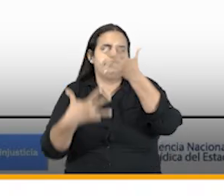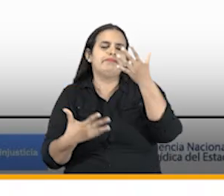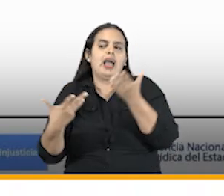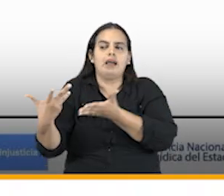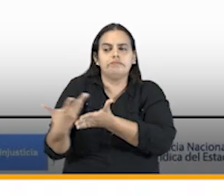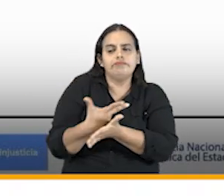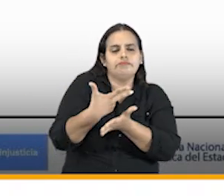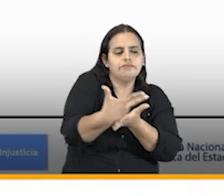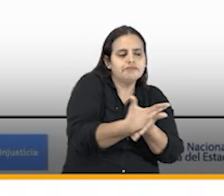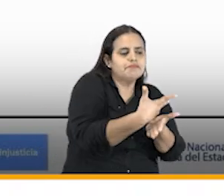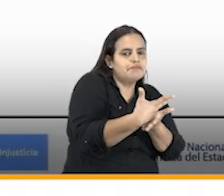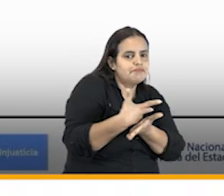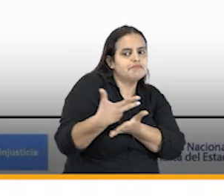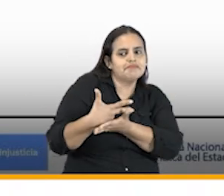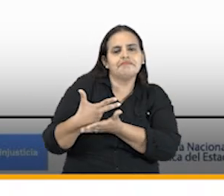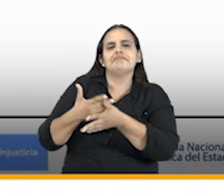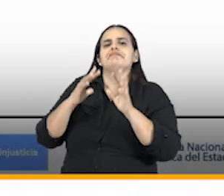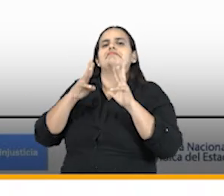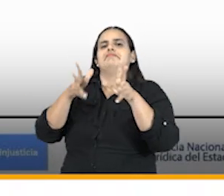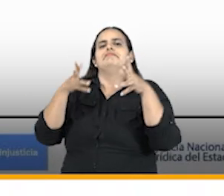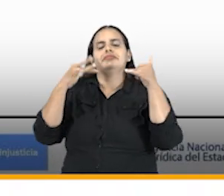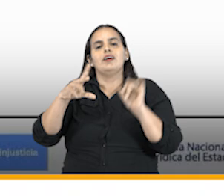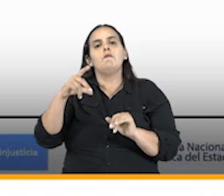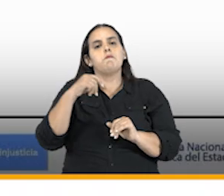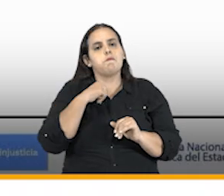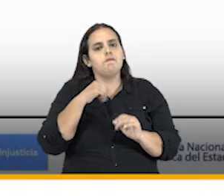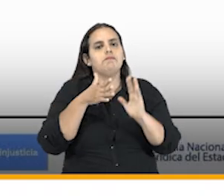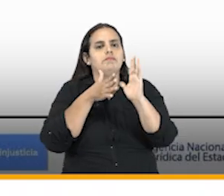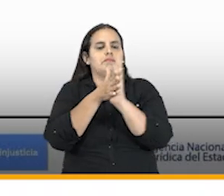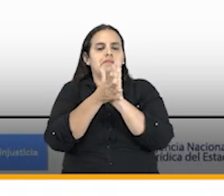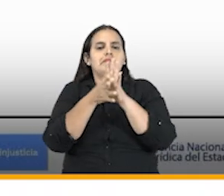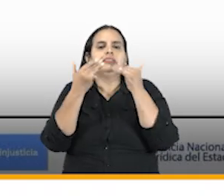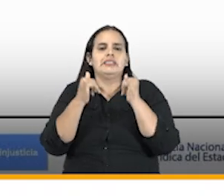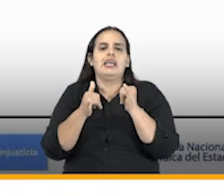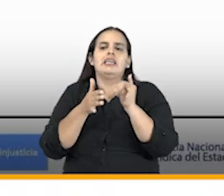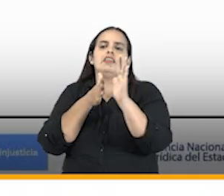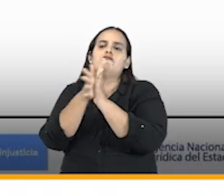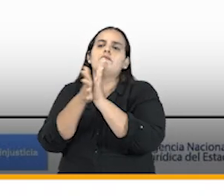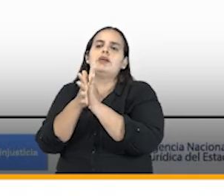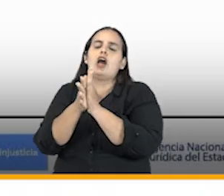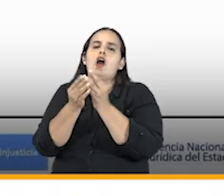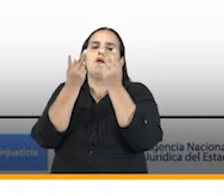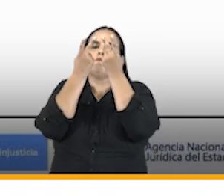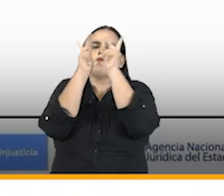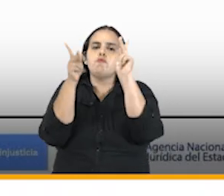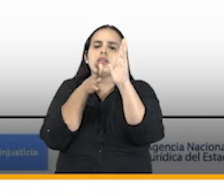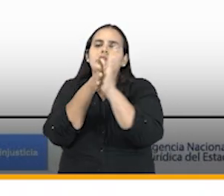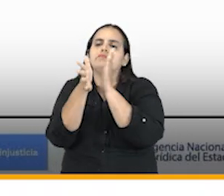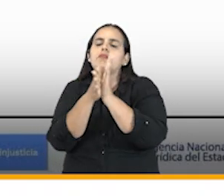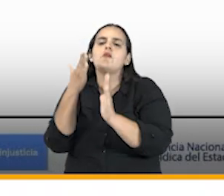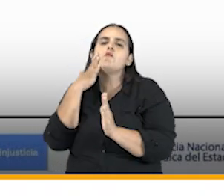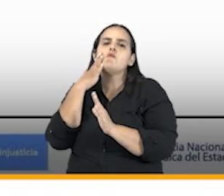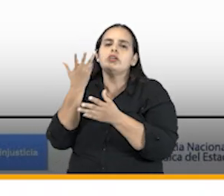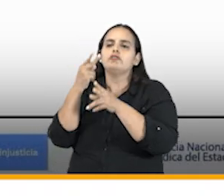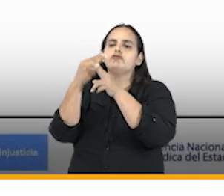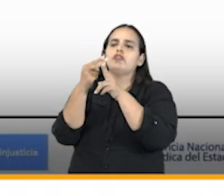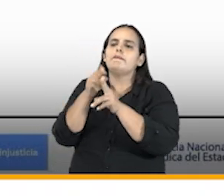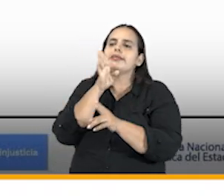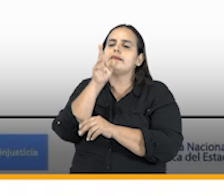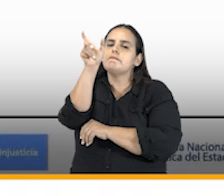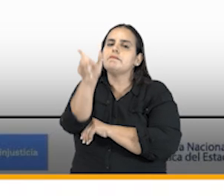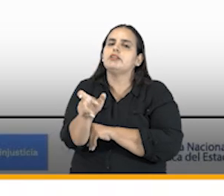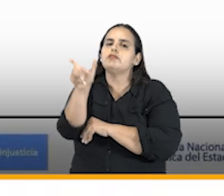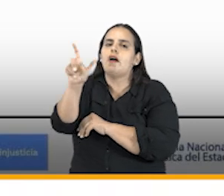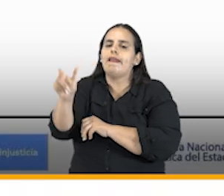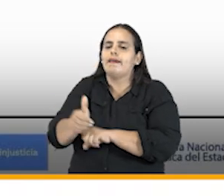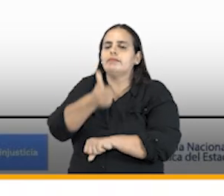sugerencias varias premisas que les manifestamos y les informamos a las entidades públicas al momento de considerar los nombres que van a